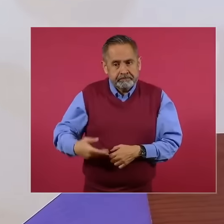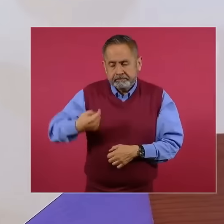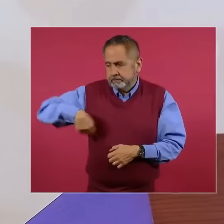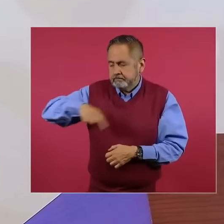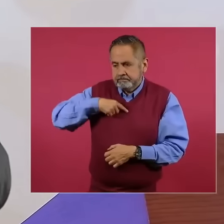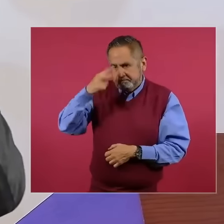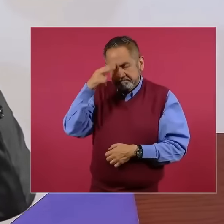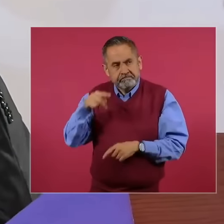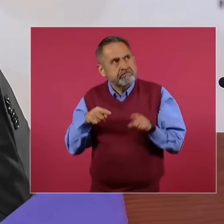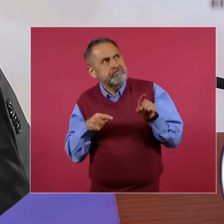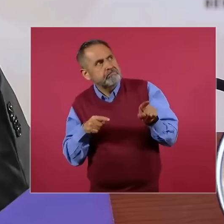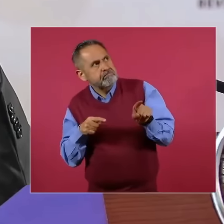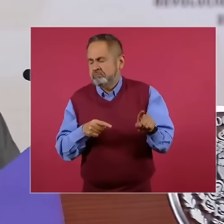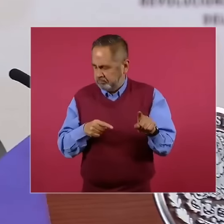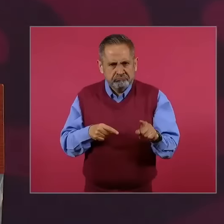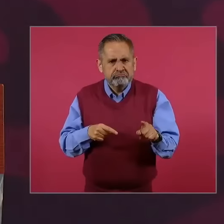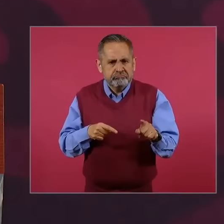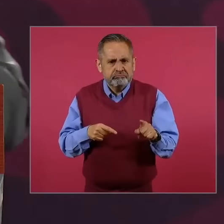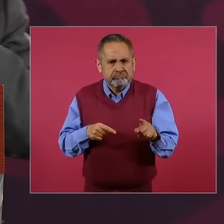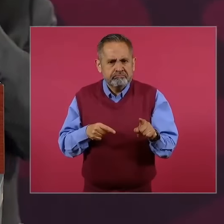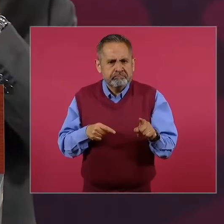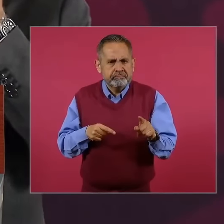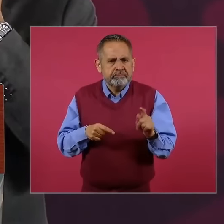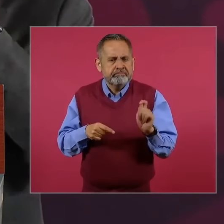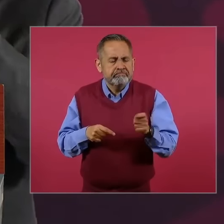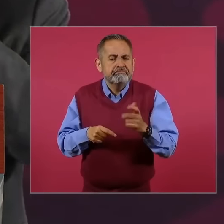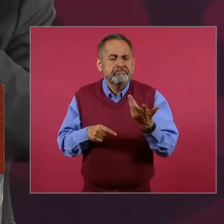los mexicanos tenemos que